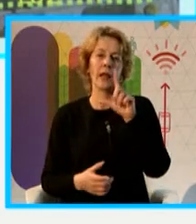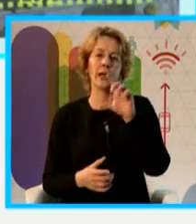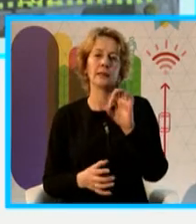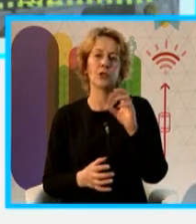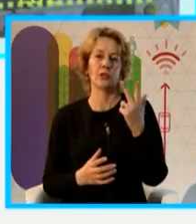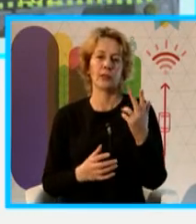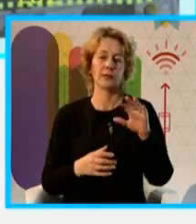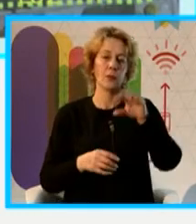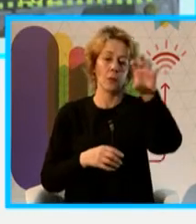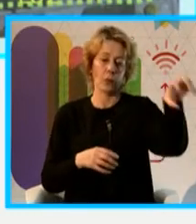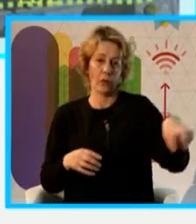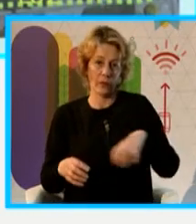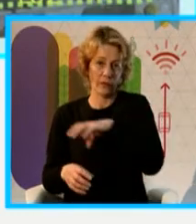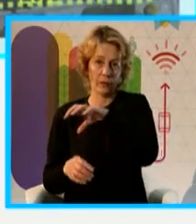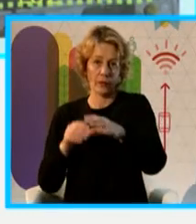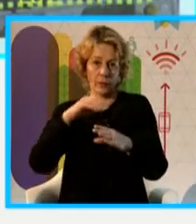coronando un circuito aeróbico